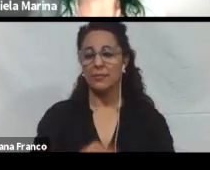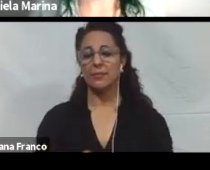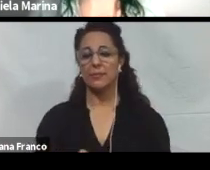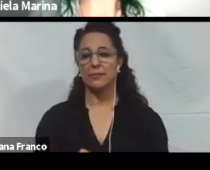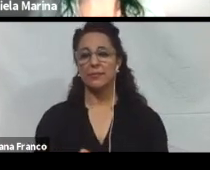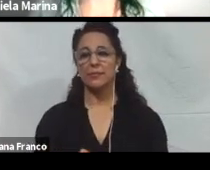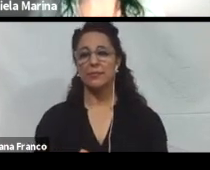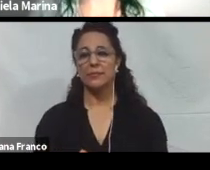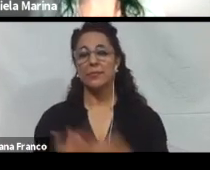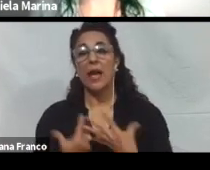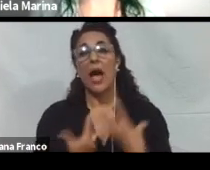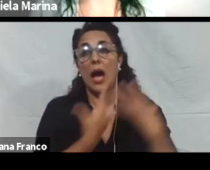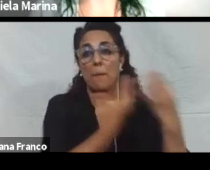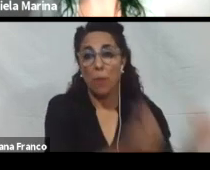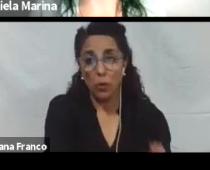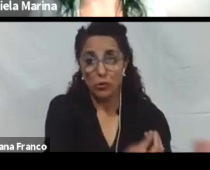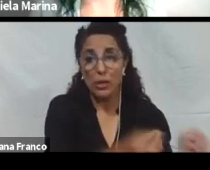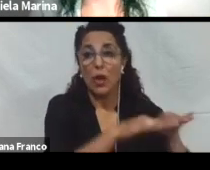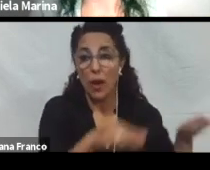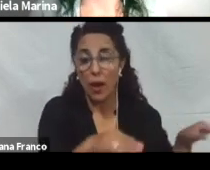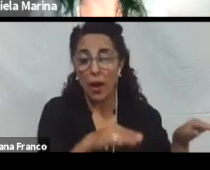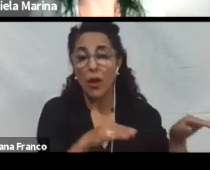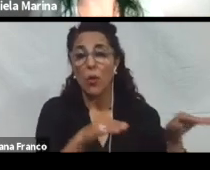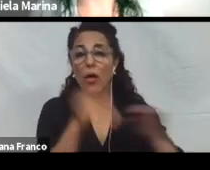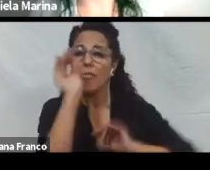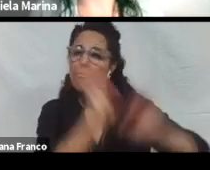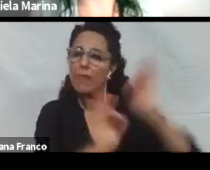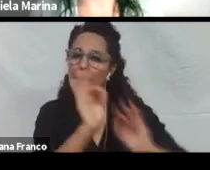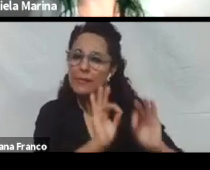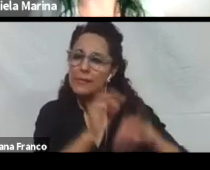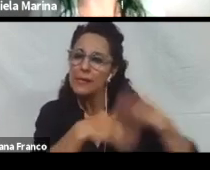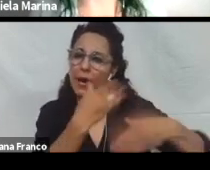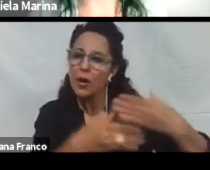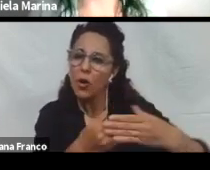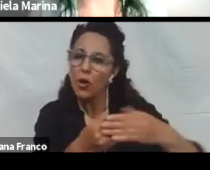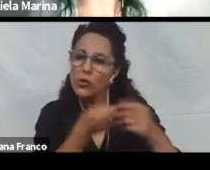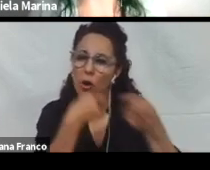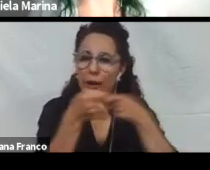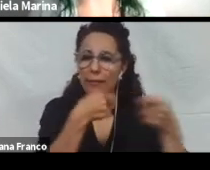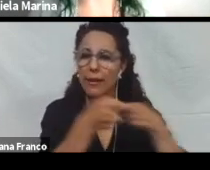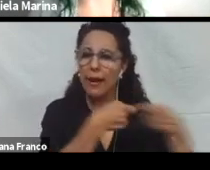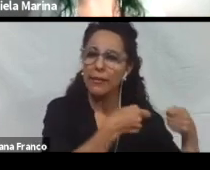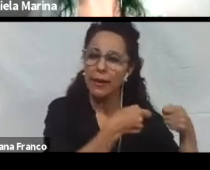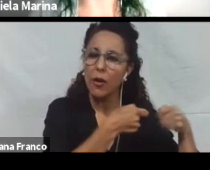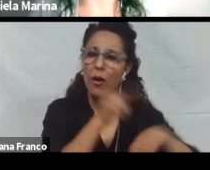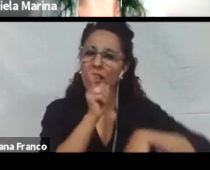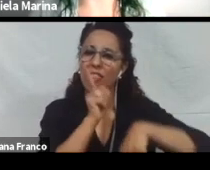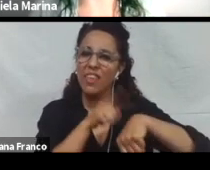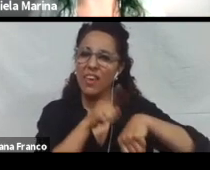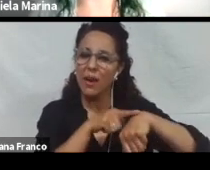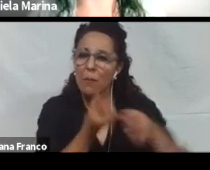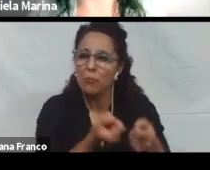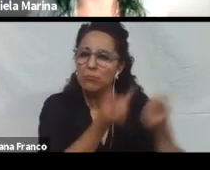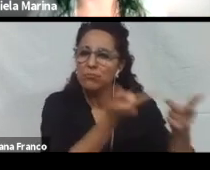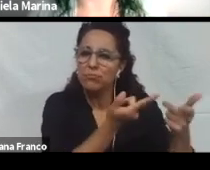Apoyar el desarrollo estratégico y la planificación. Esto es, planificar los tiempos para que el estudiante pueda mostrar y